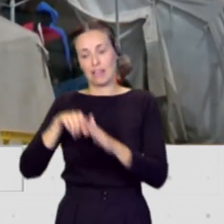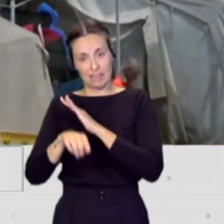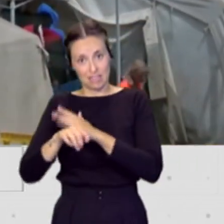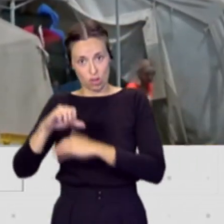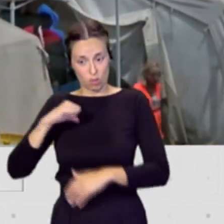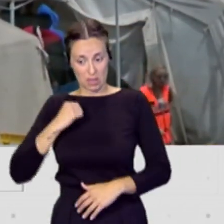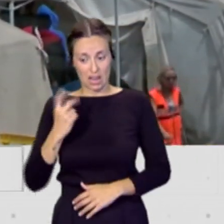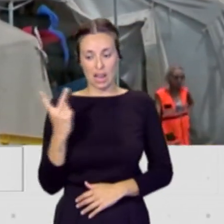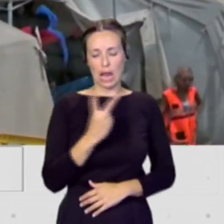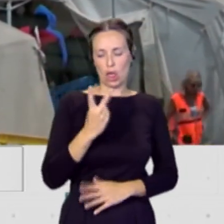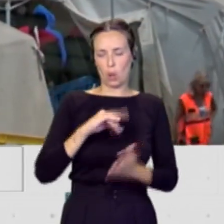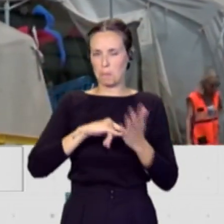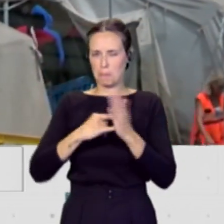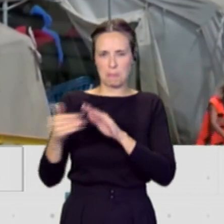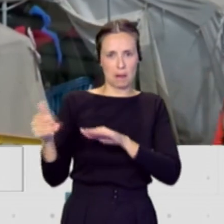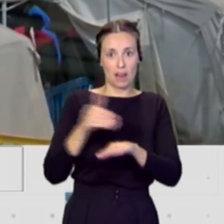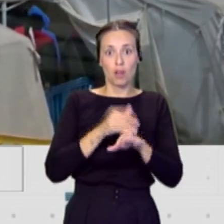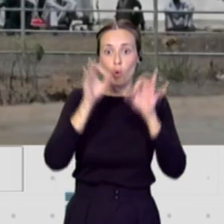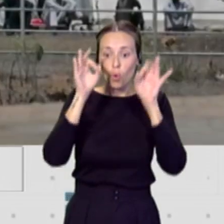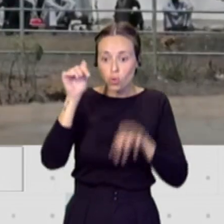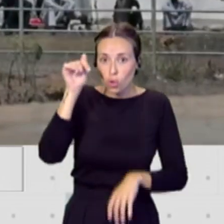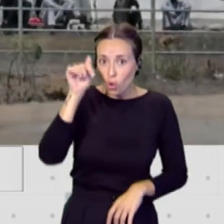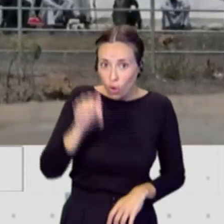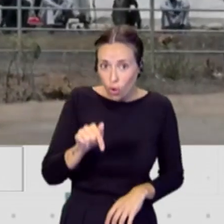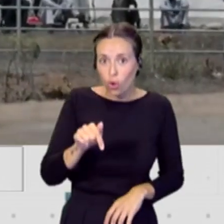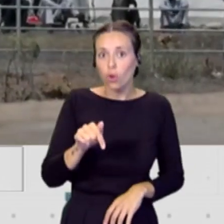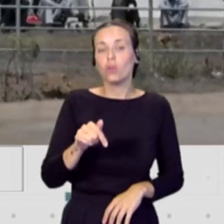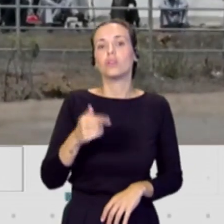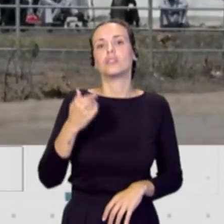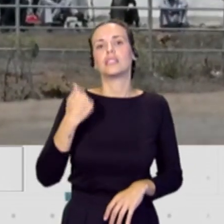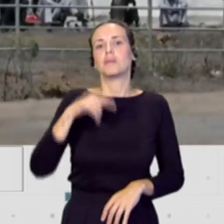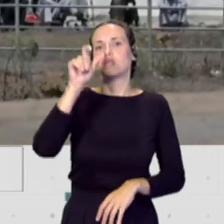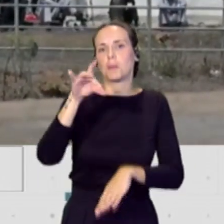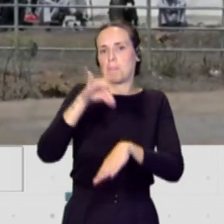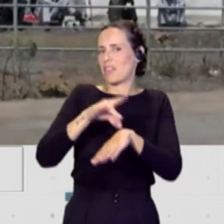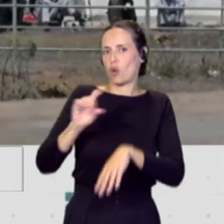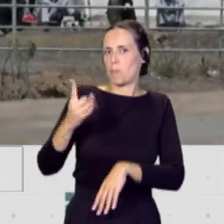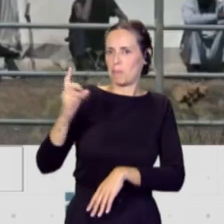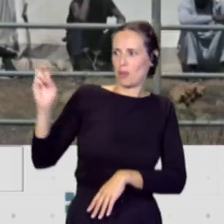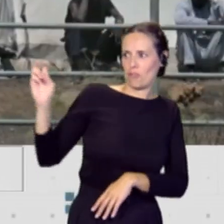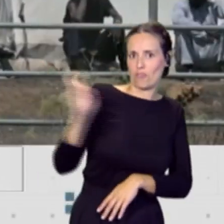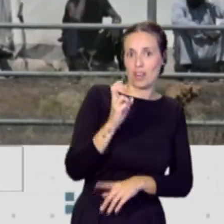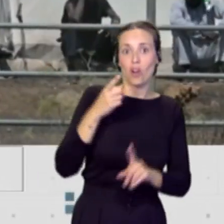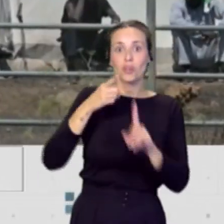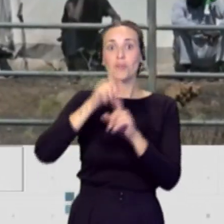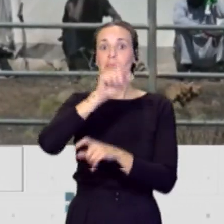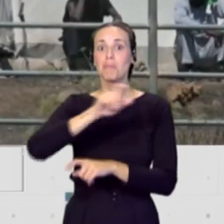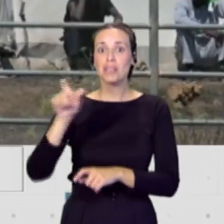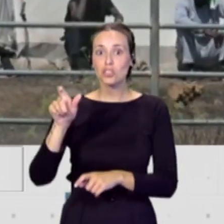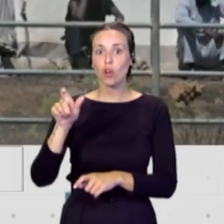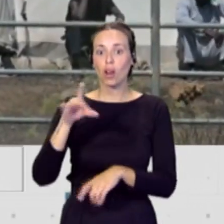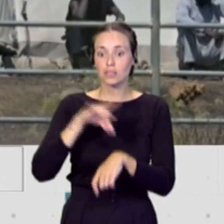planificando y hoy, de hecho, empieza o llega, nos llega el primer facultativo para la atención de esos pacientes